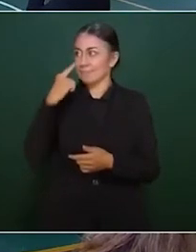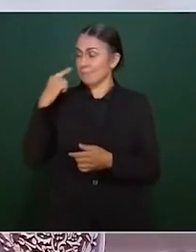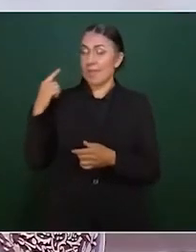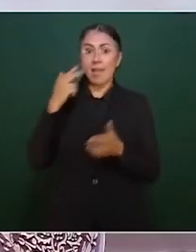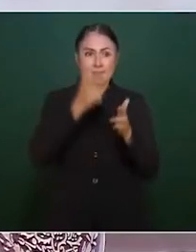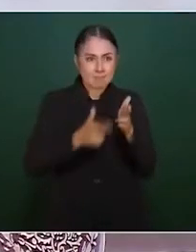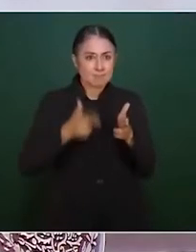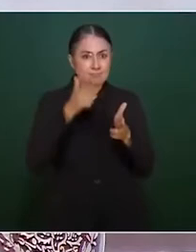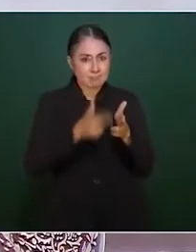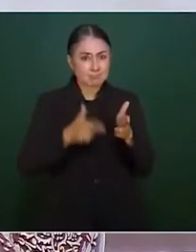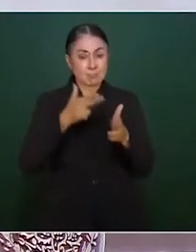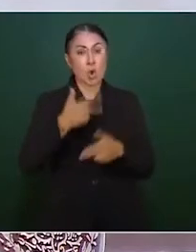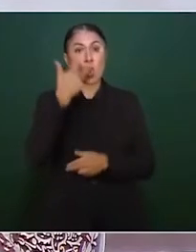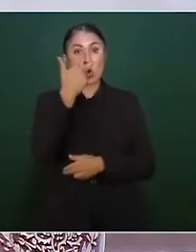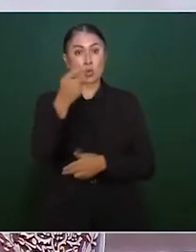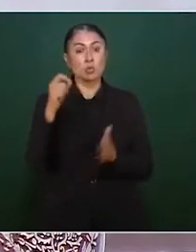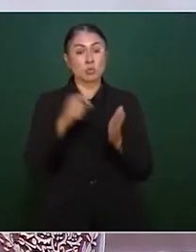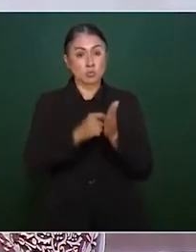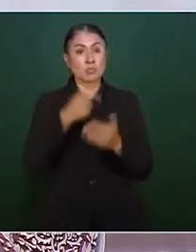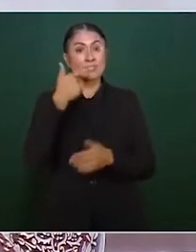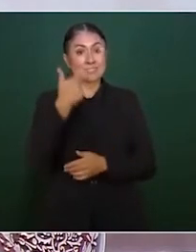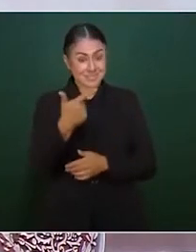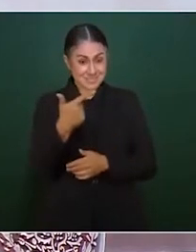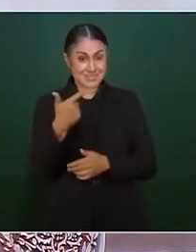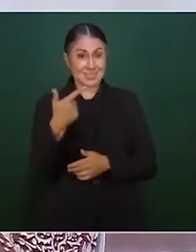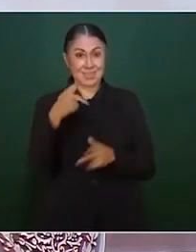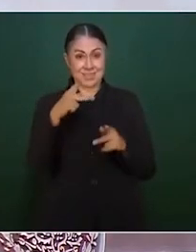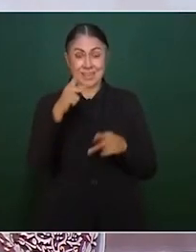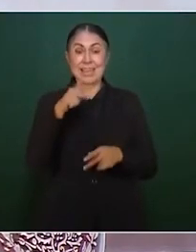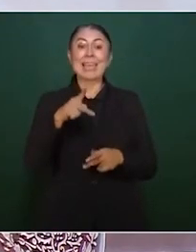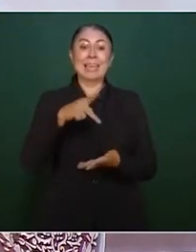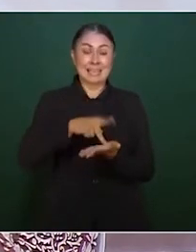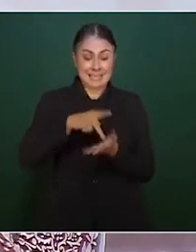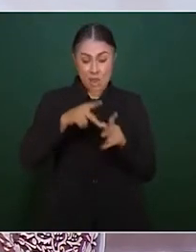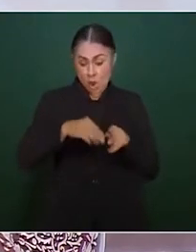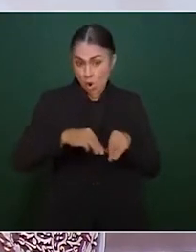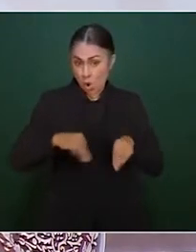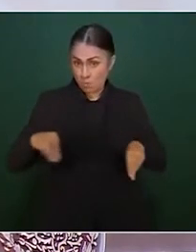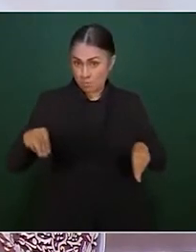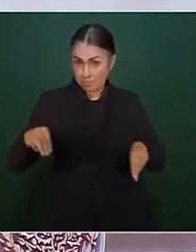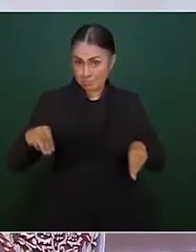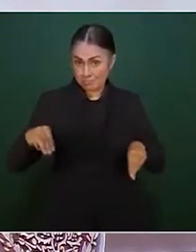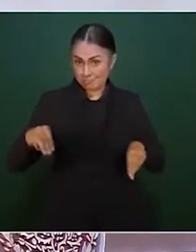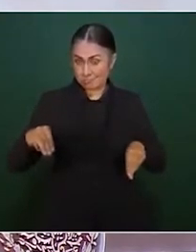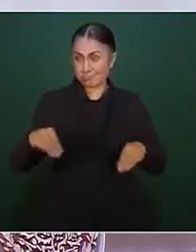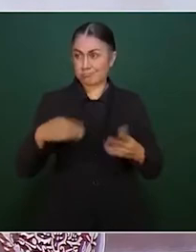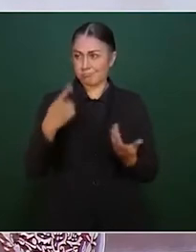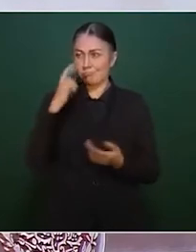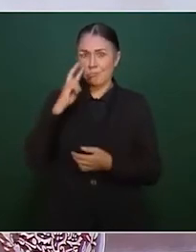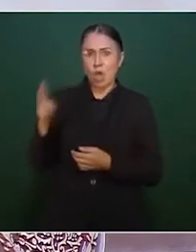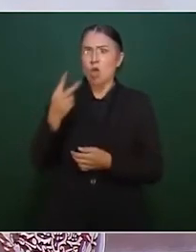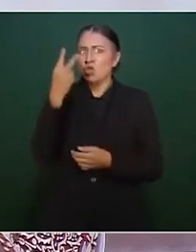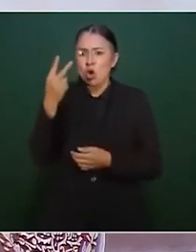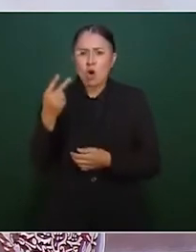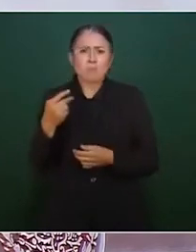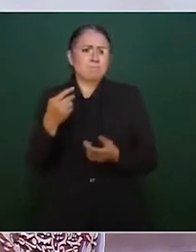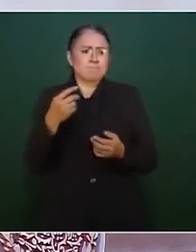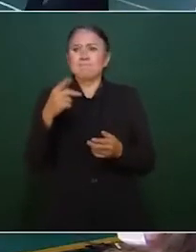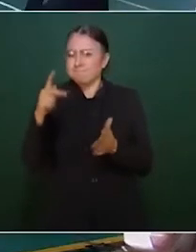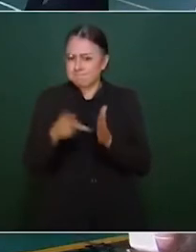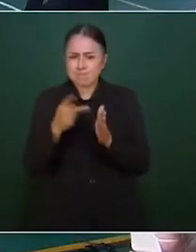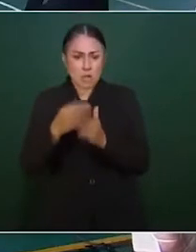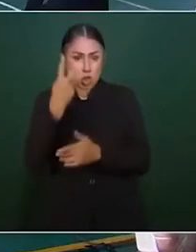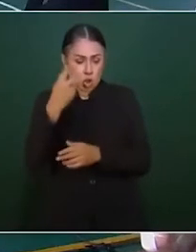recorrió 8.7 kilómetros a 30 kilómetros por hora, con dos paradas y velocidad reducida en